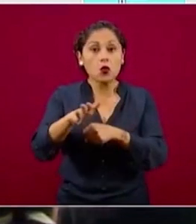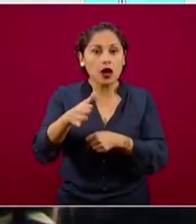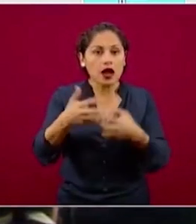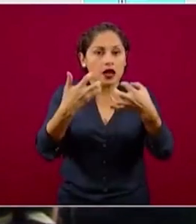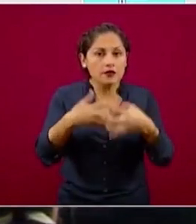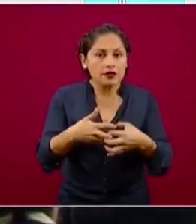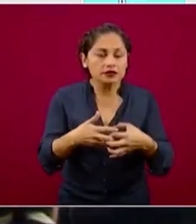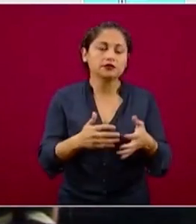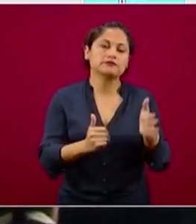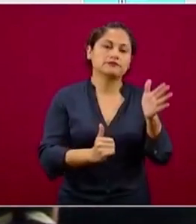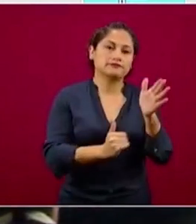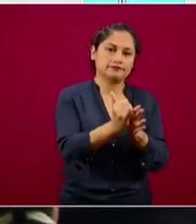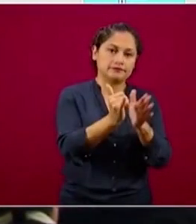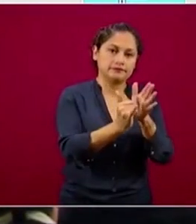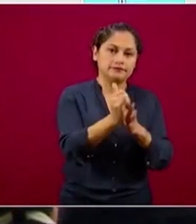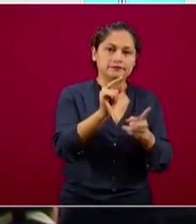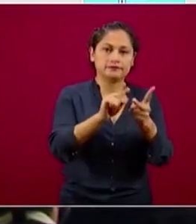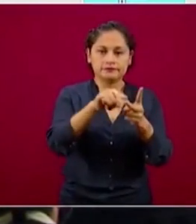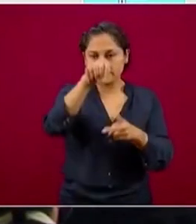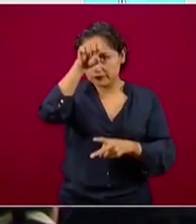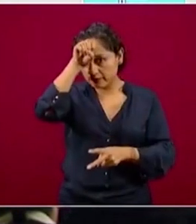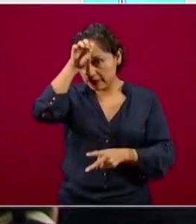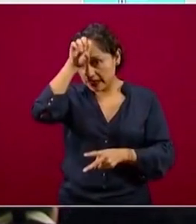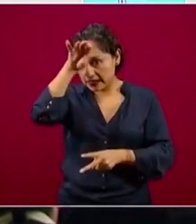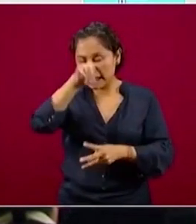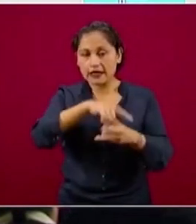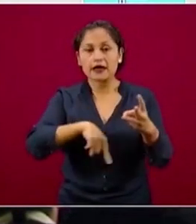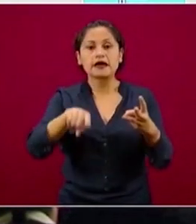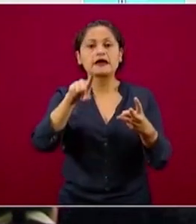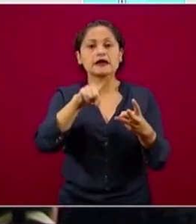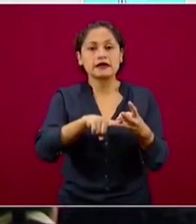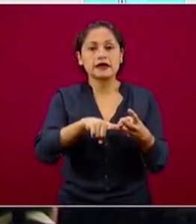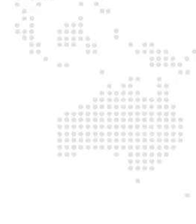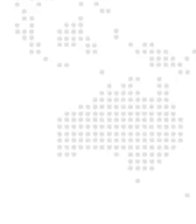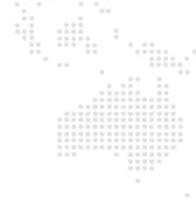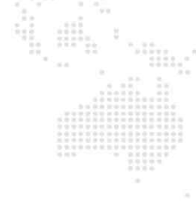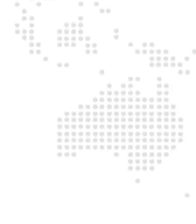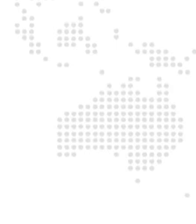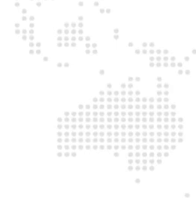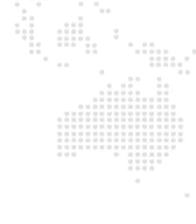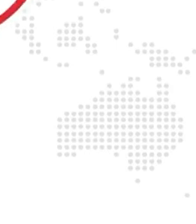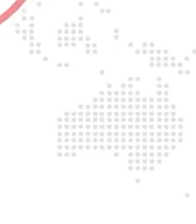minería y fabricación de equipos de transporte.